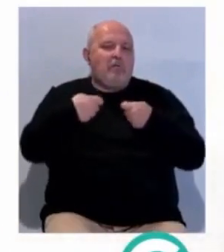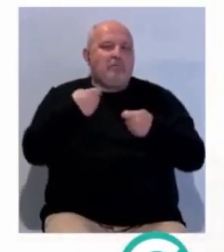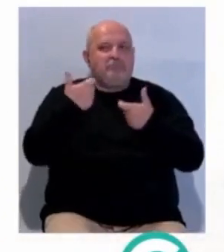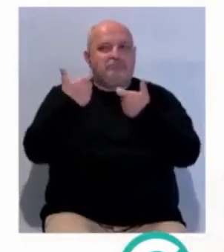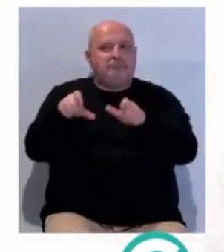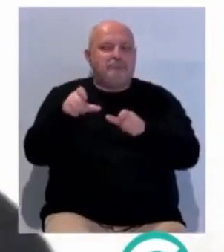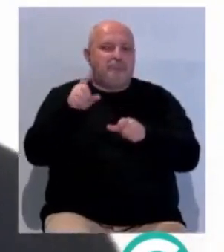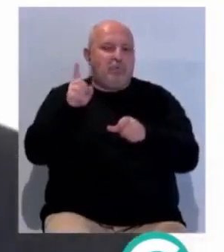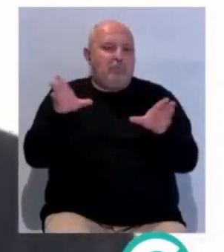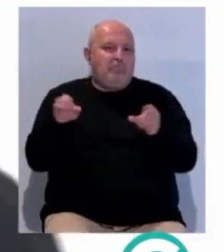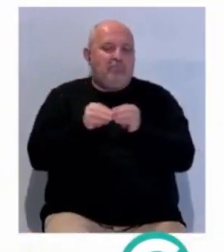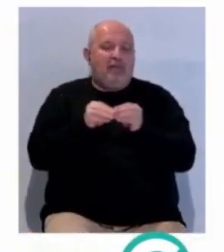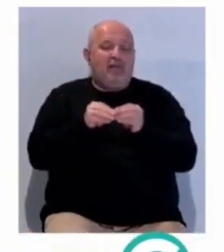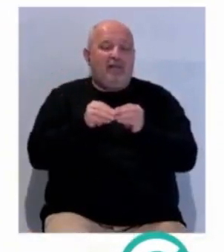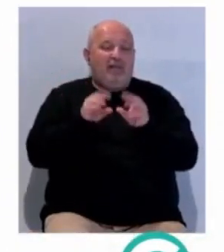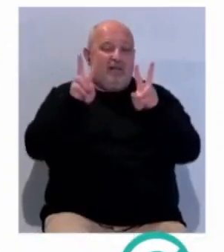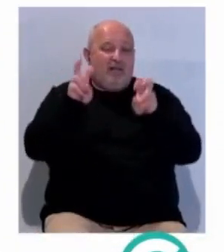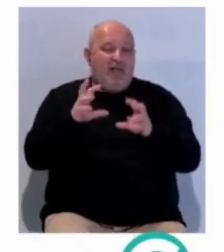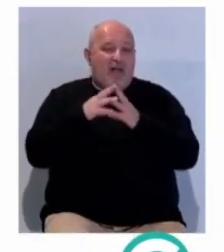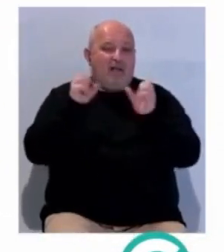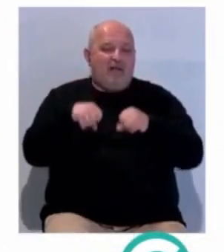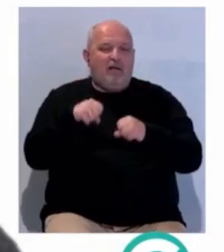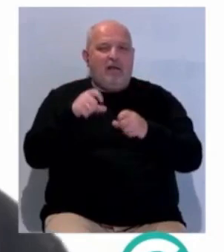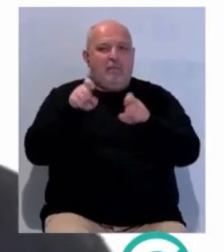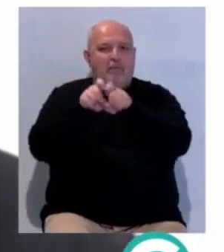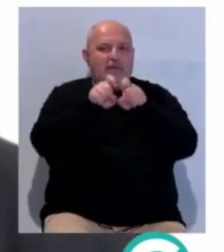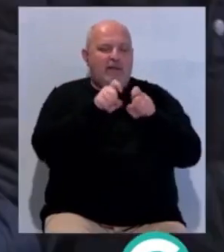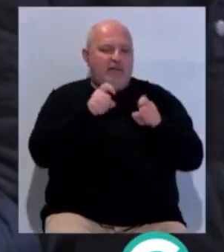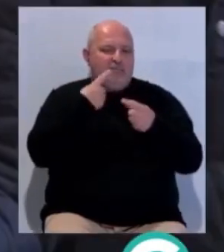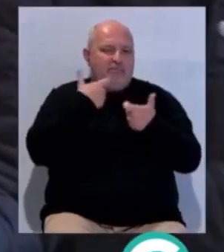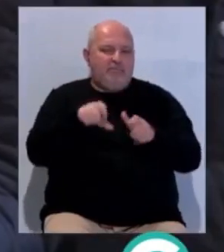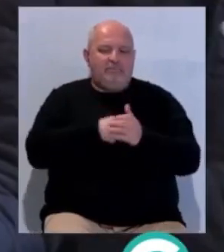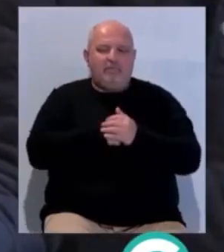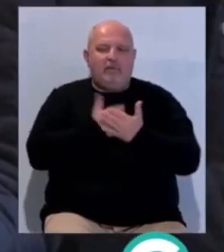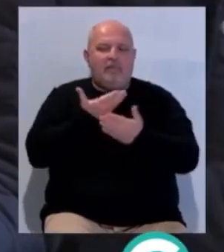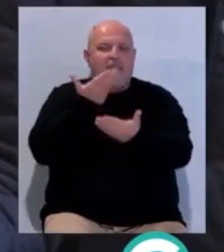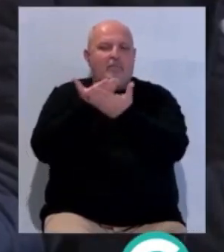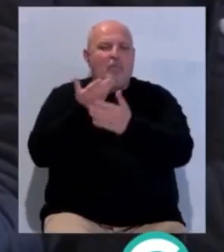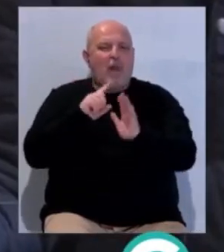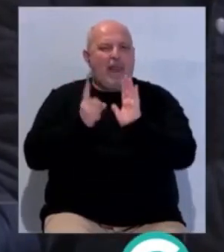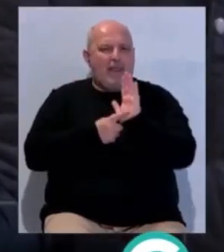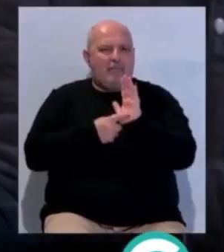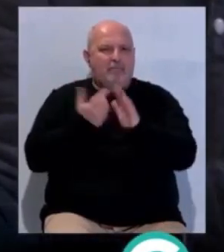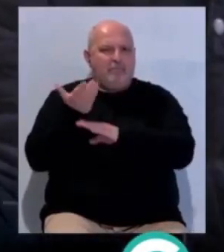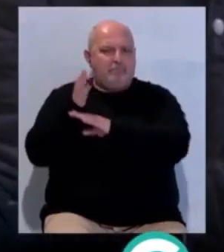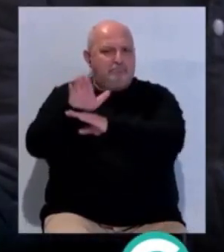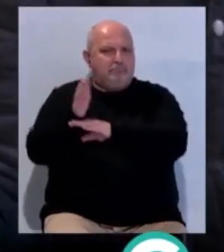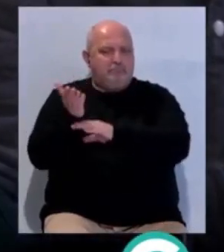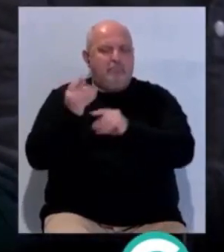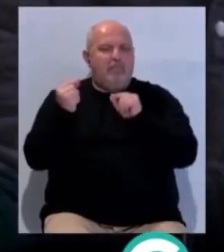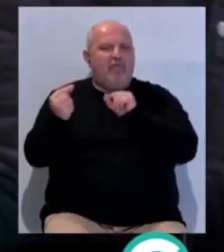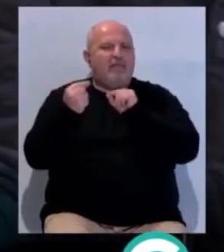con el sector que Adelante traduce en el acuerdo con las empresas hoteleras. Hemos presentado una ley para que se